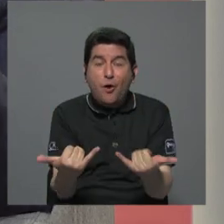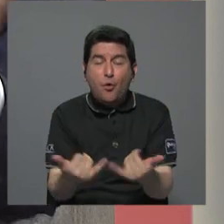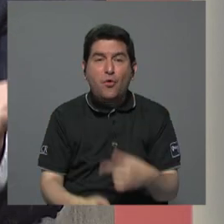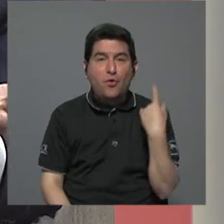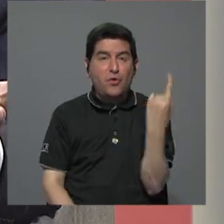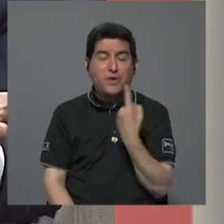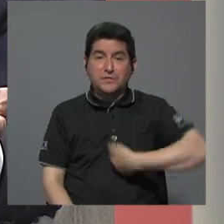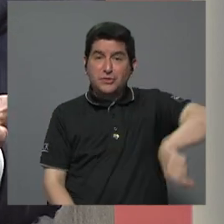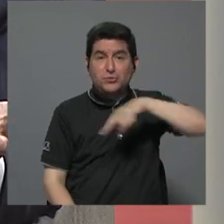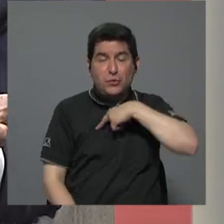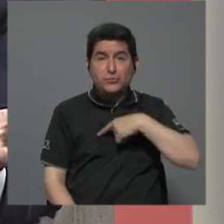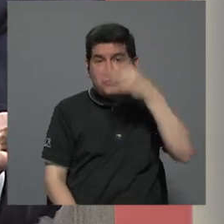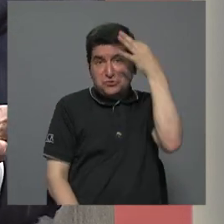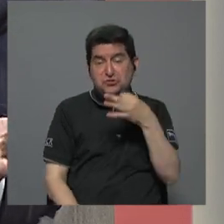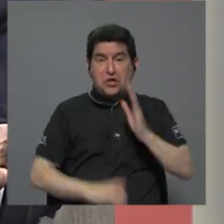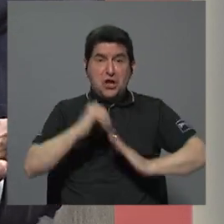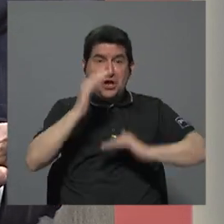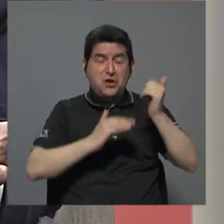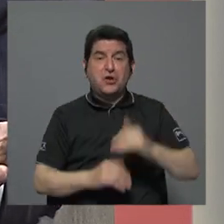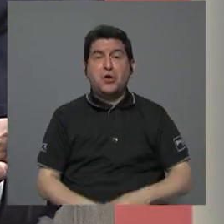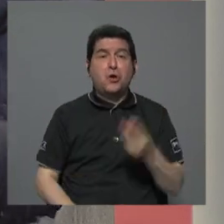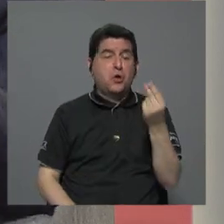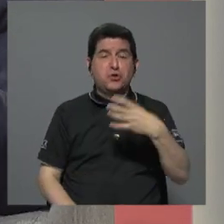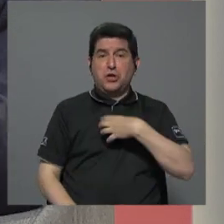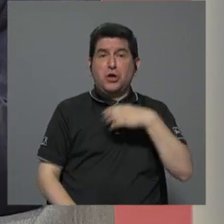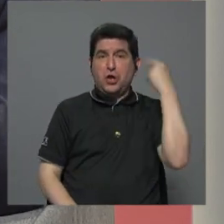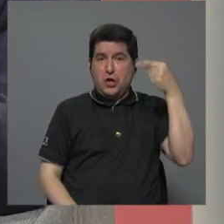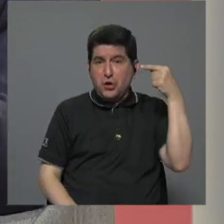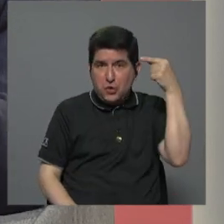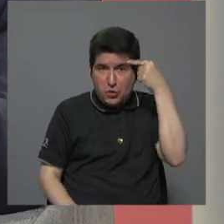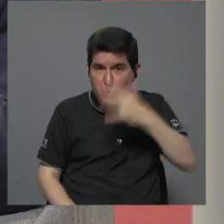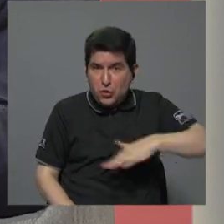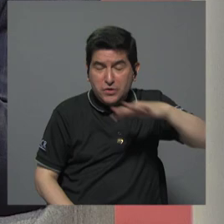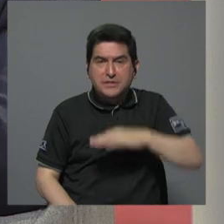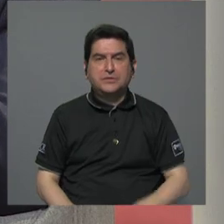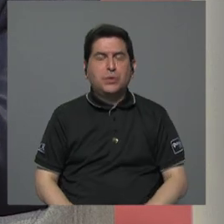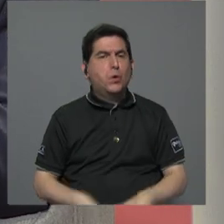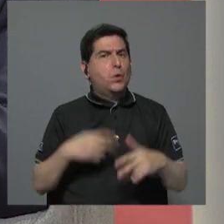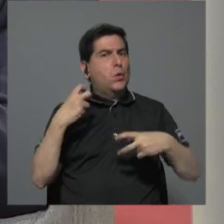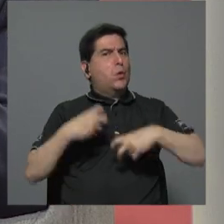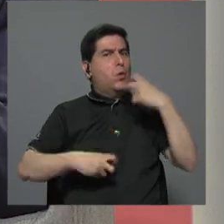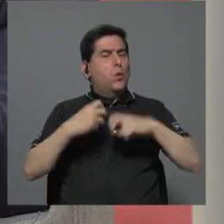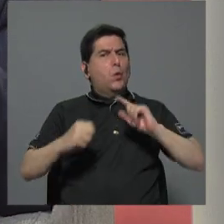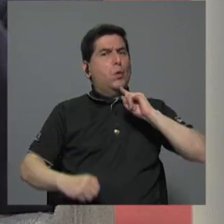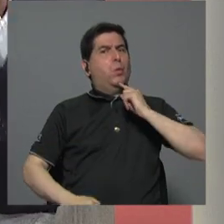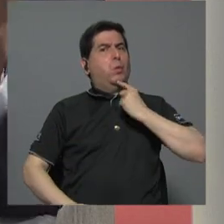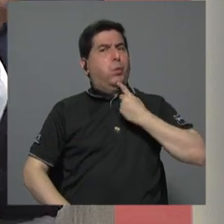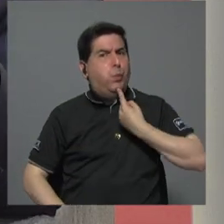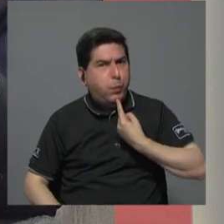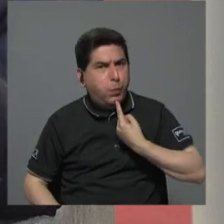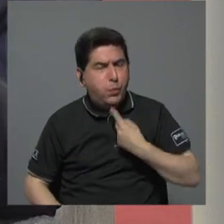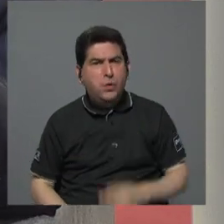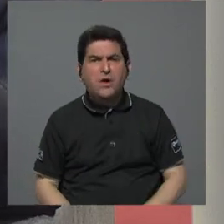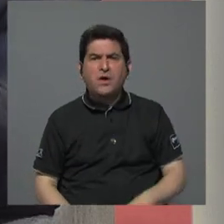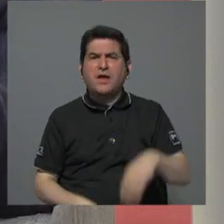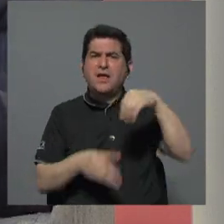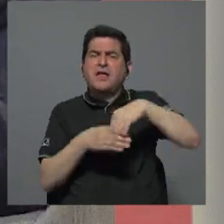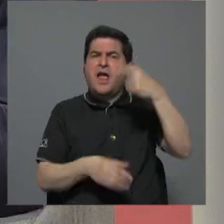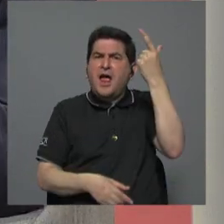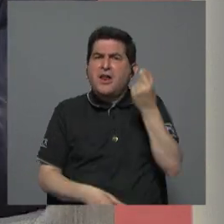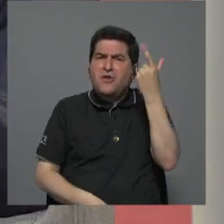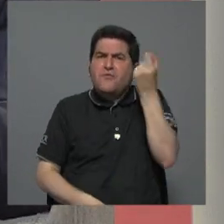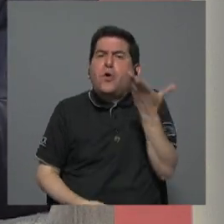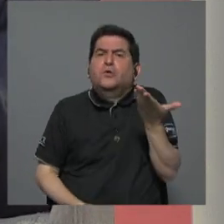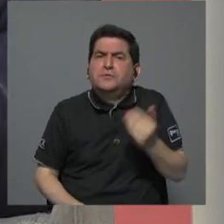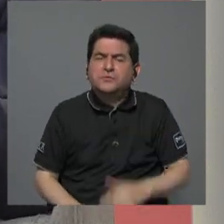solamente vamos a apostarle a construir con recursos del Estado estamos en un seriosísimo problema porque tienen los fondos de pensiones sí pero